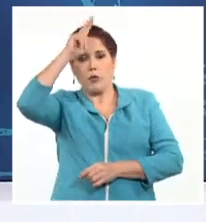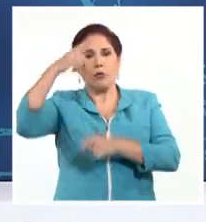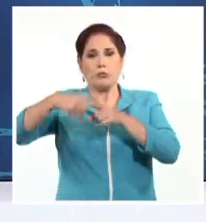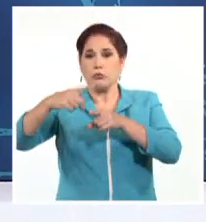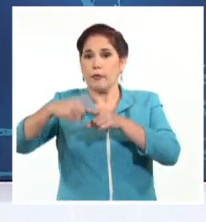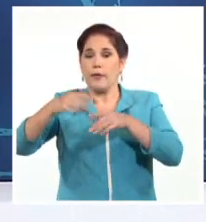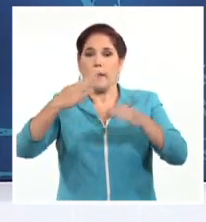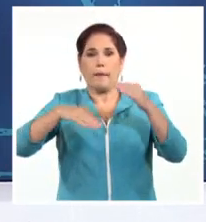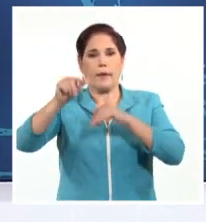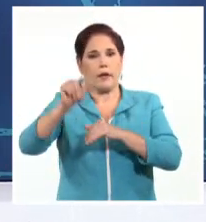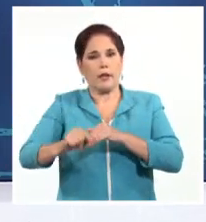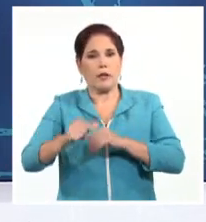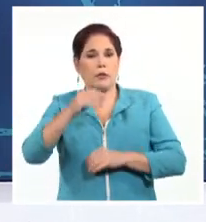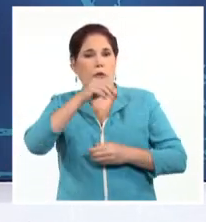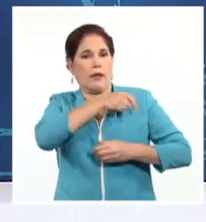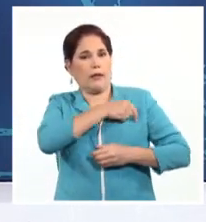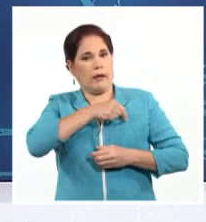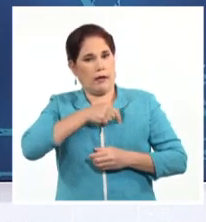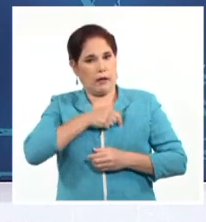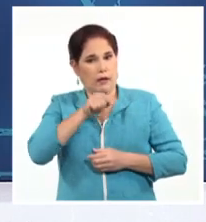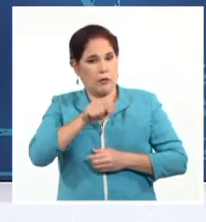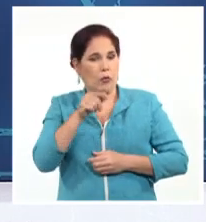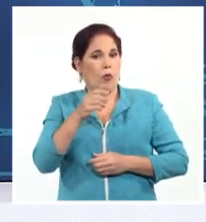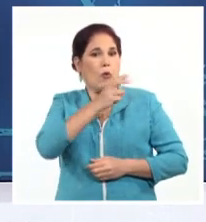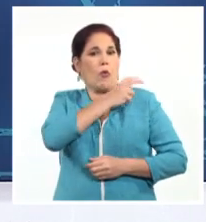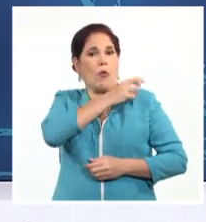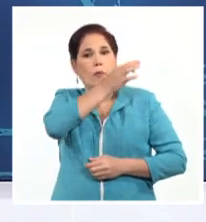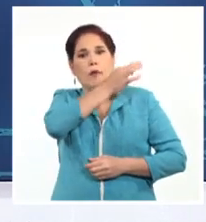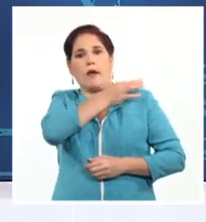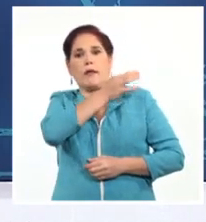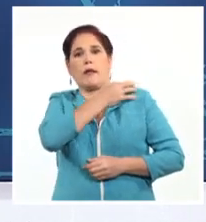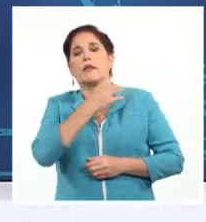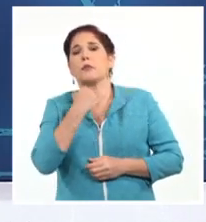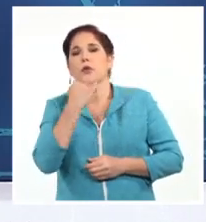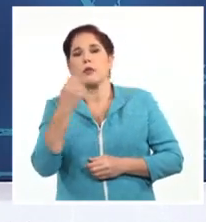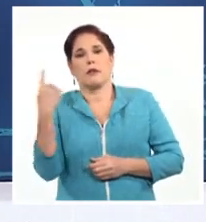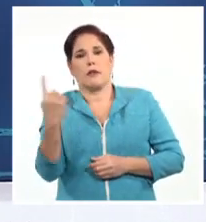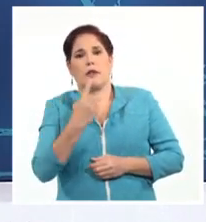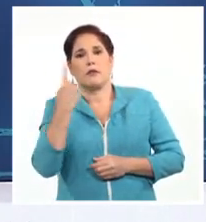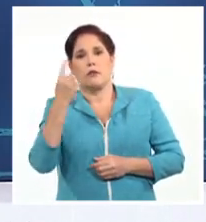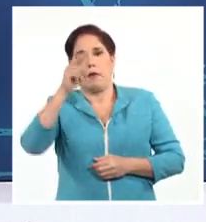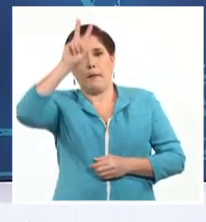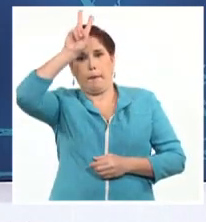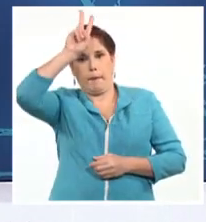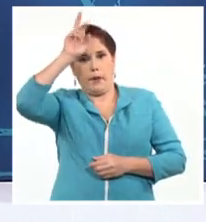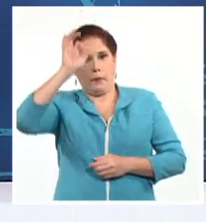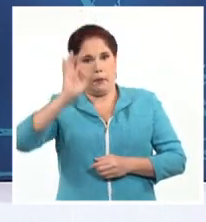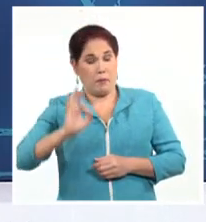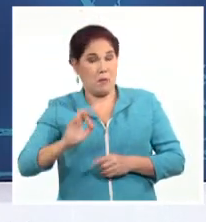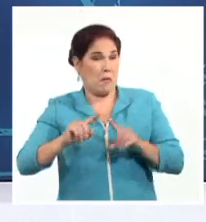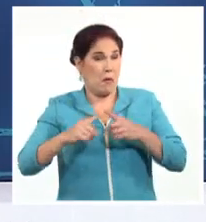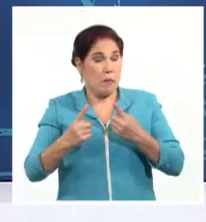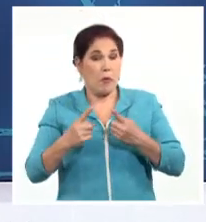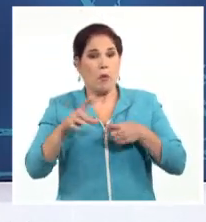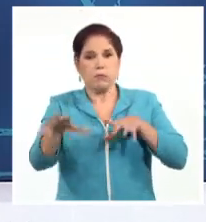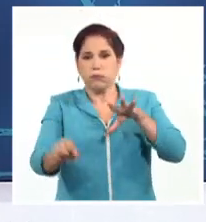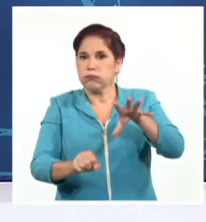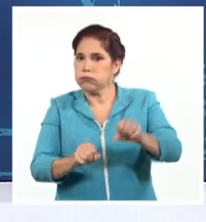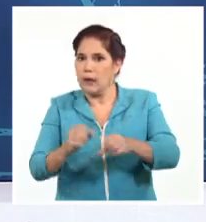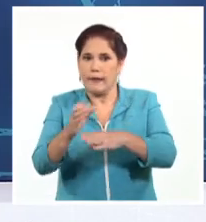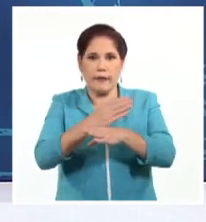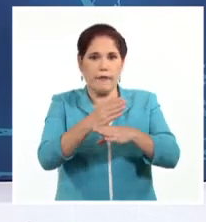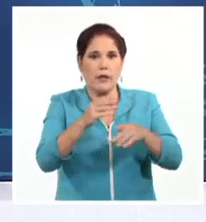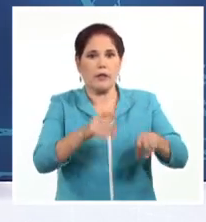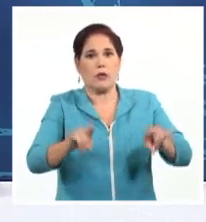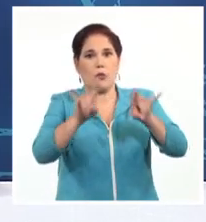contra el Ministro del Interior, Vicente Romero, y el Comandante General de la Policía Nacional, Raúl Alfaro Alvarado, tras el operativo en las instalaciones de